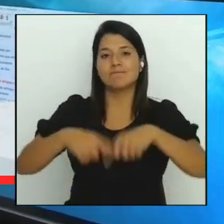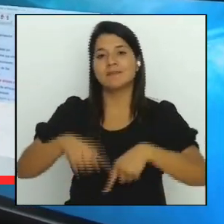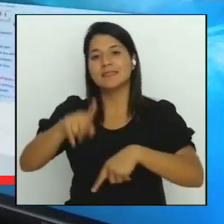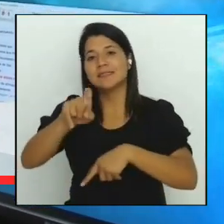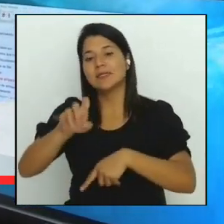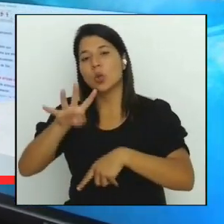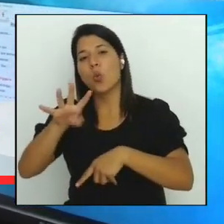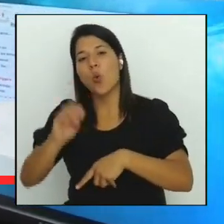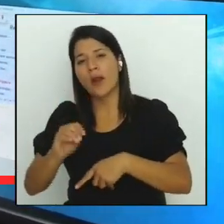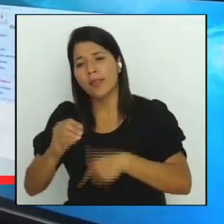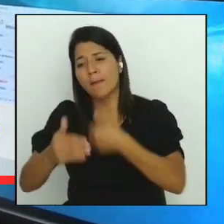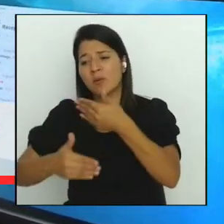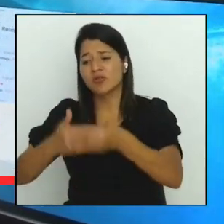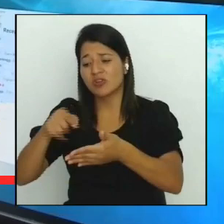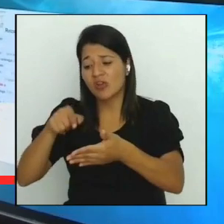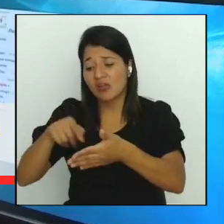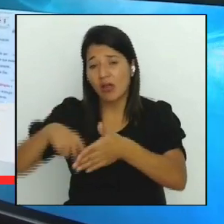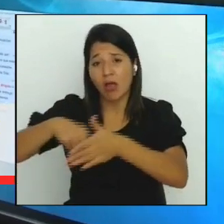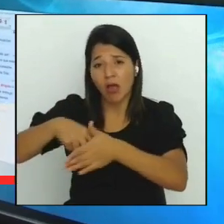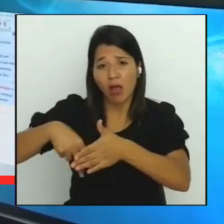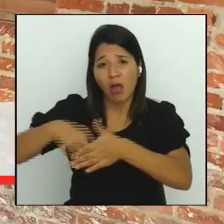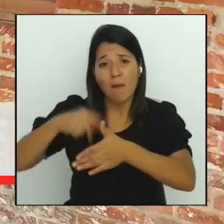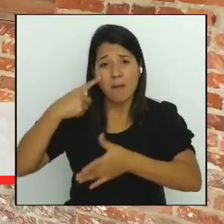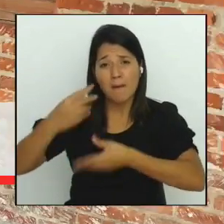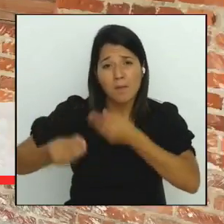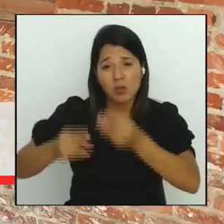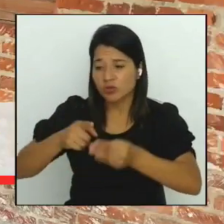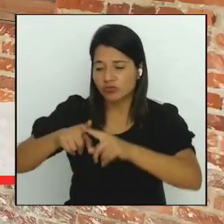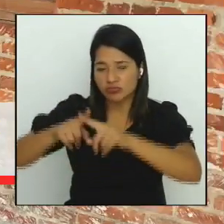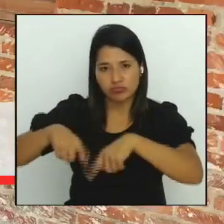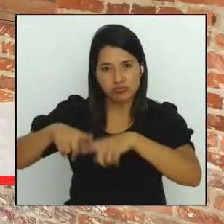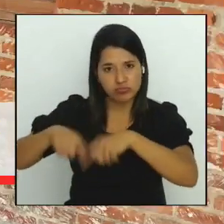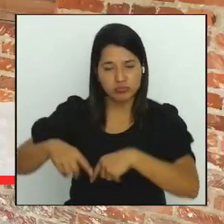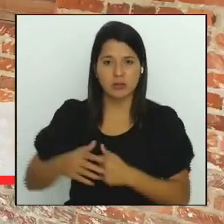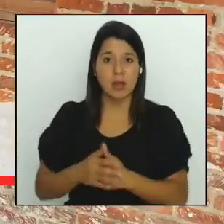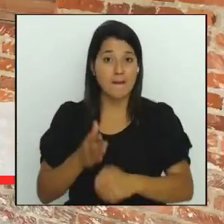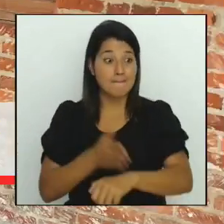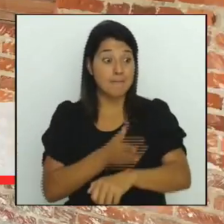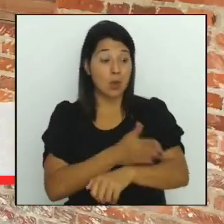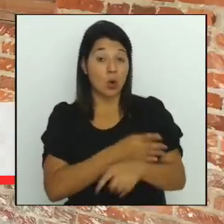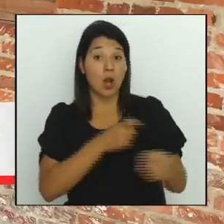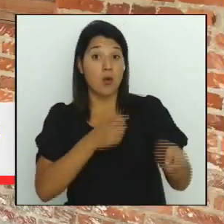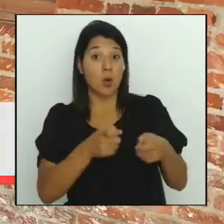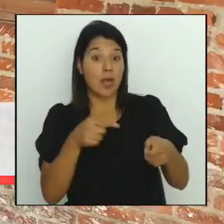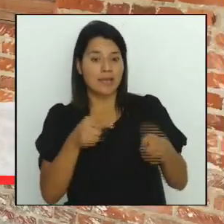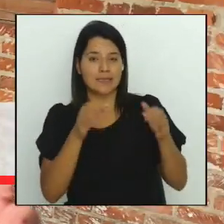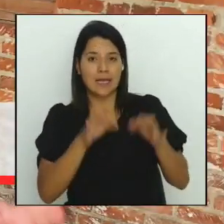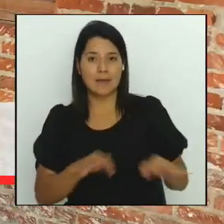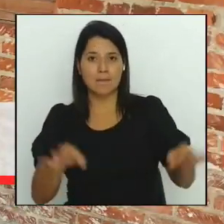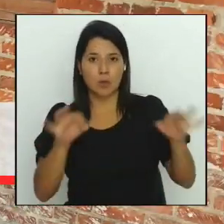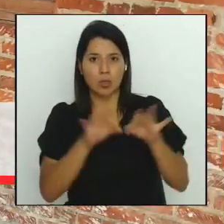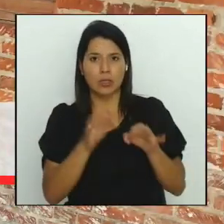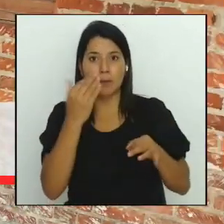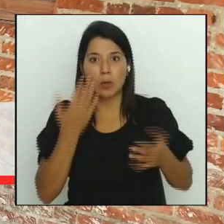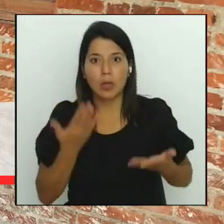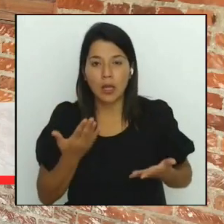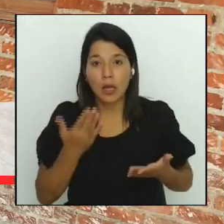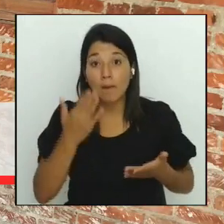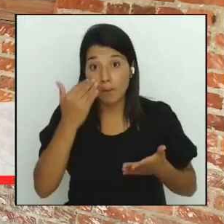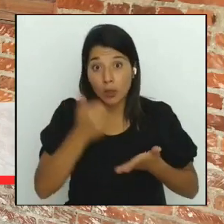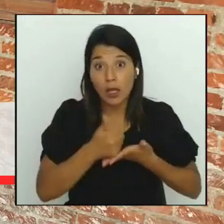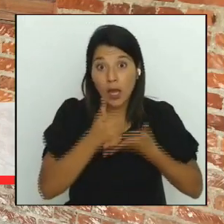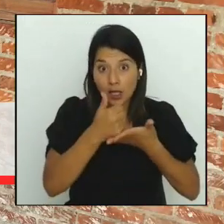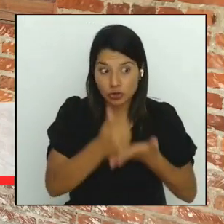para la producción. La mejora regulatoria es muy importante porque impacta no solo la producción